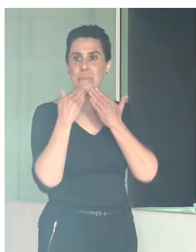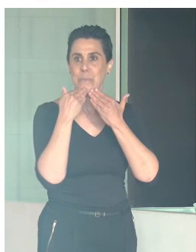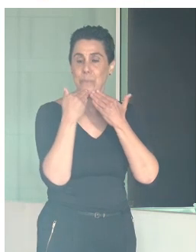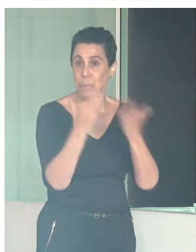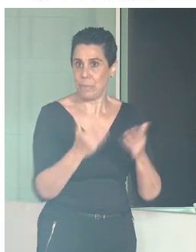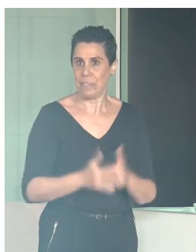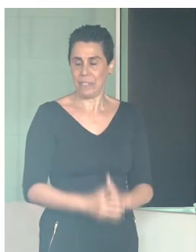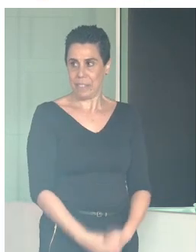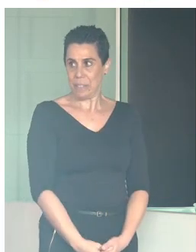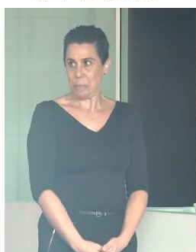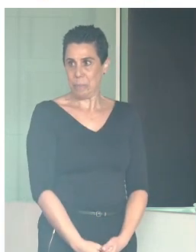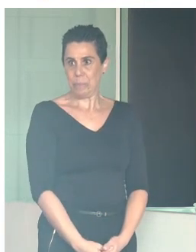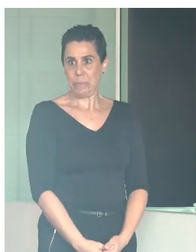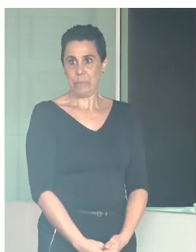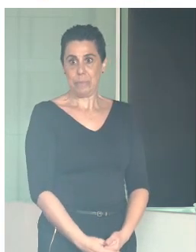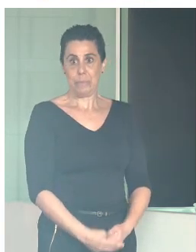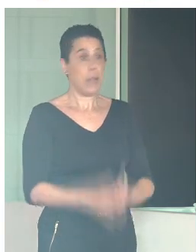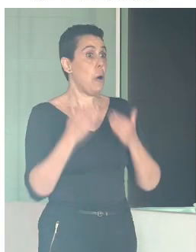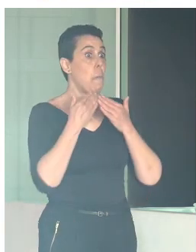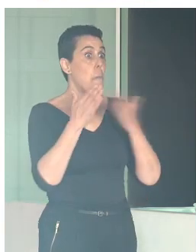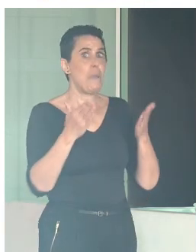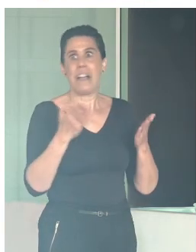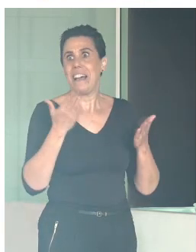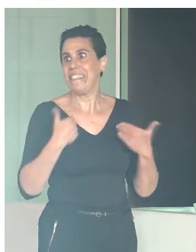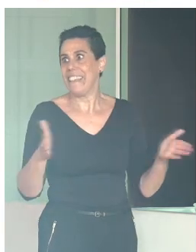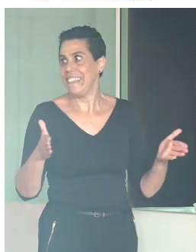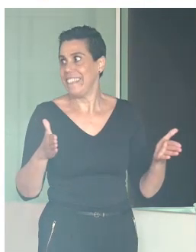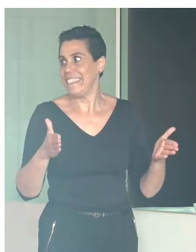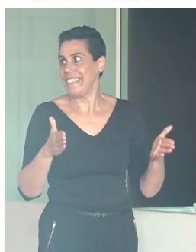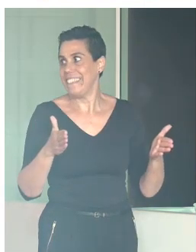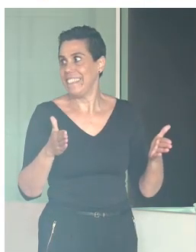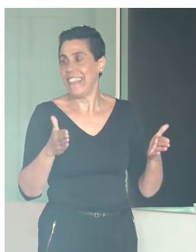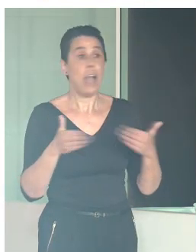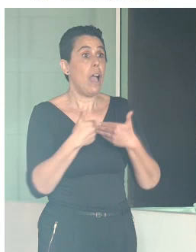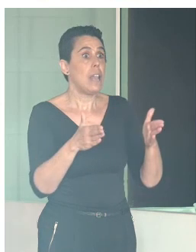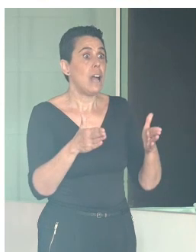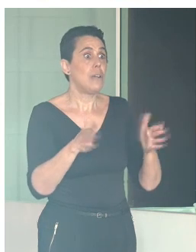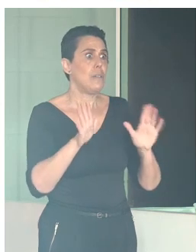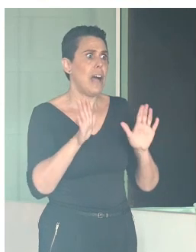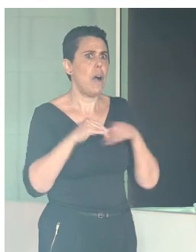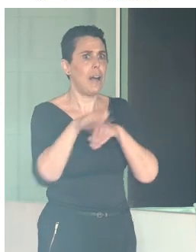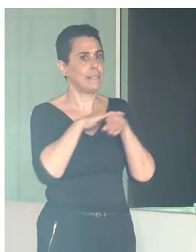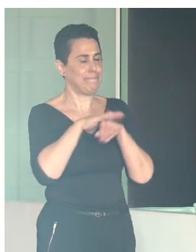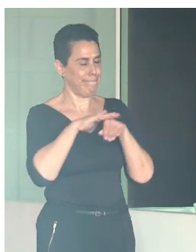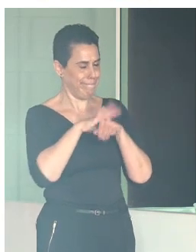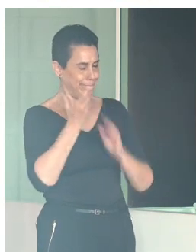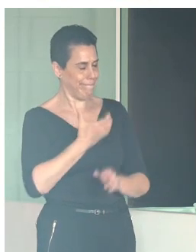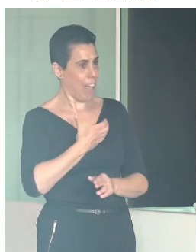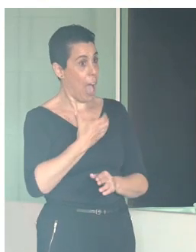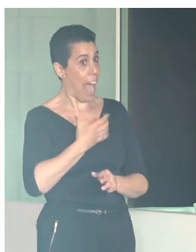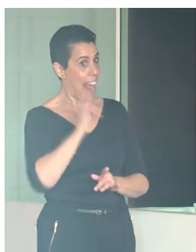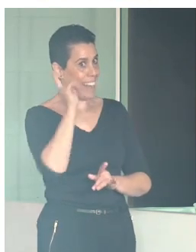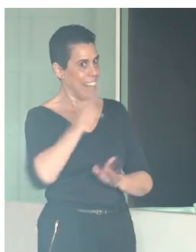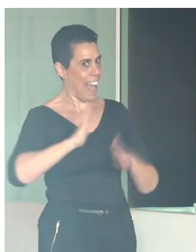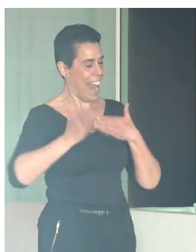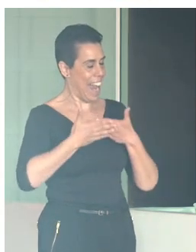y damos por inaugurada ¿O falta el alcalde también? Que tiene que cerrar. Me